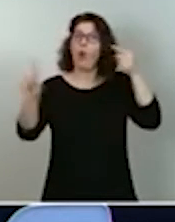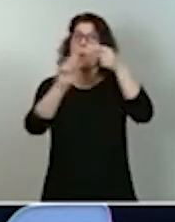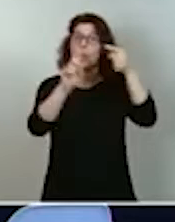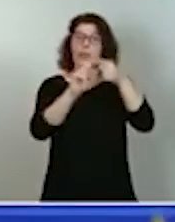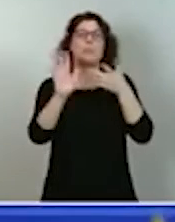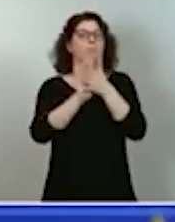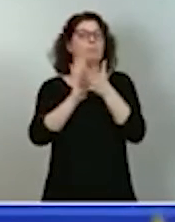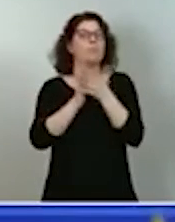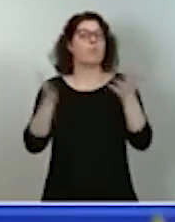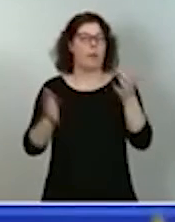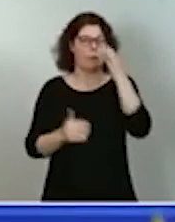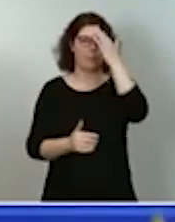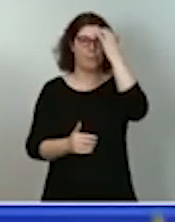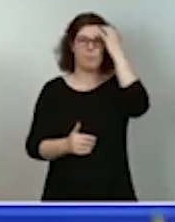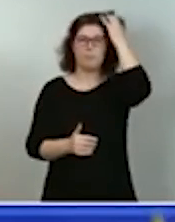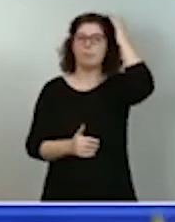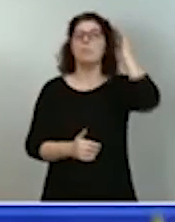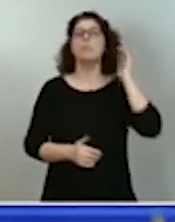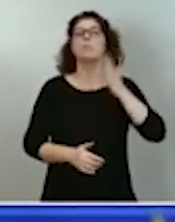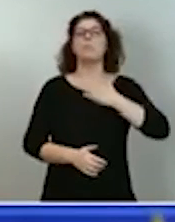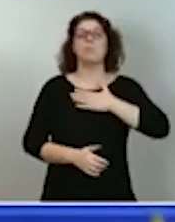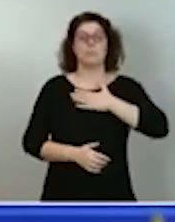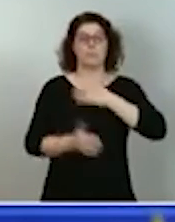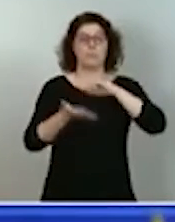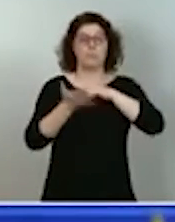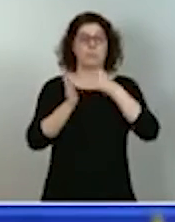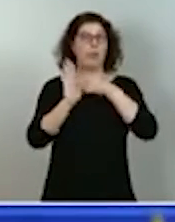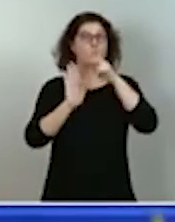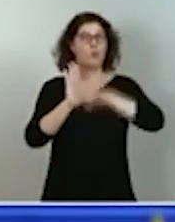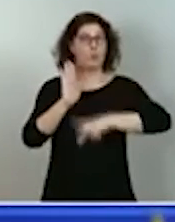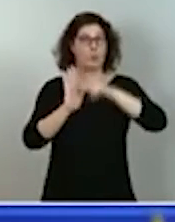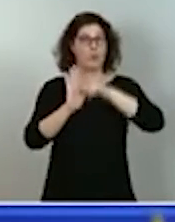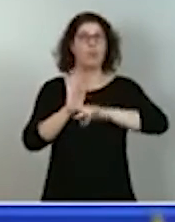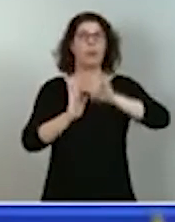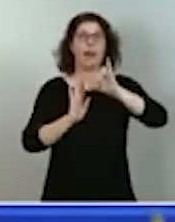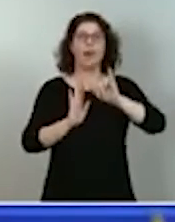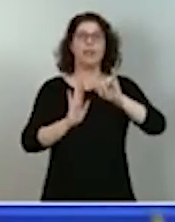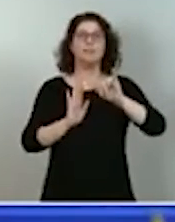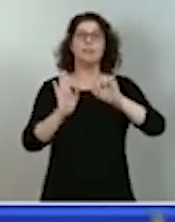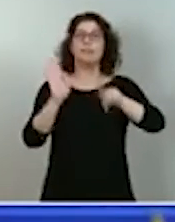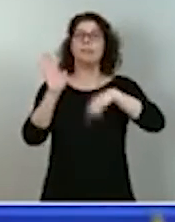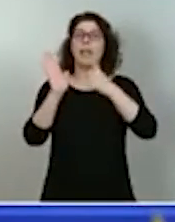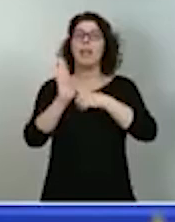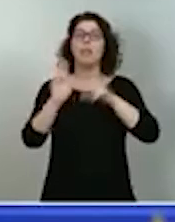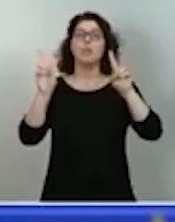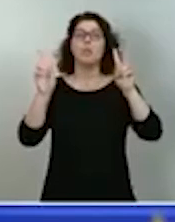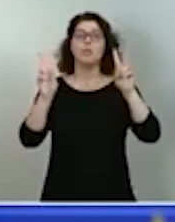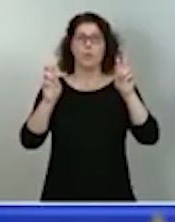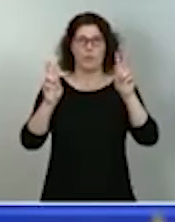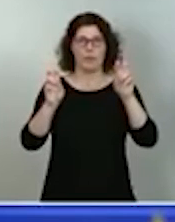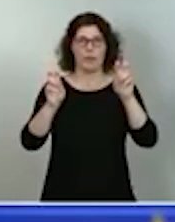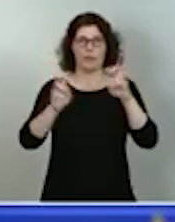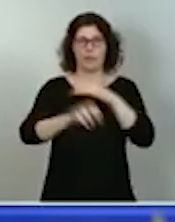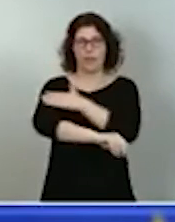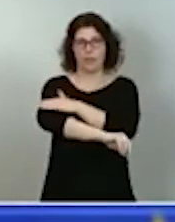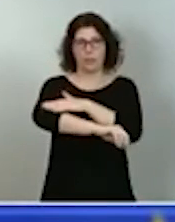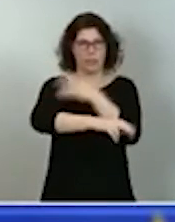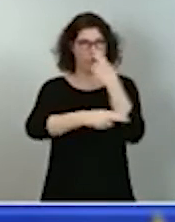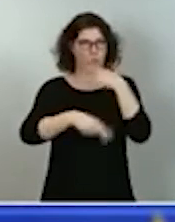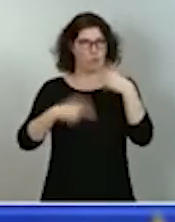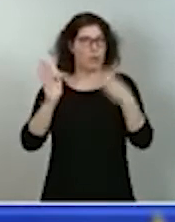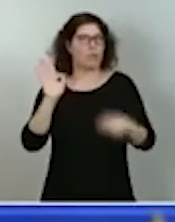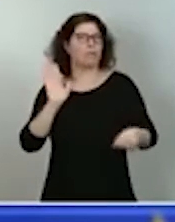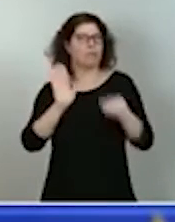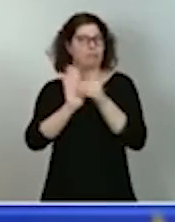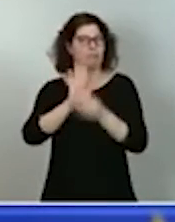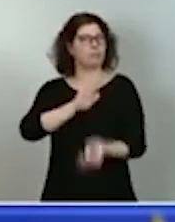En nuestro plan normativo está prevista una nueva ley de la Administración Pública. Necesitamos